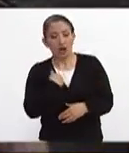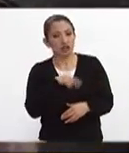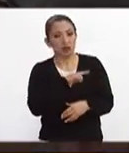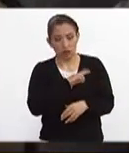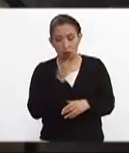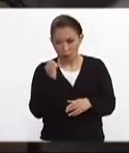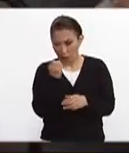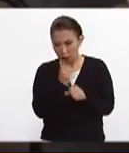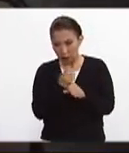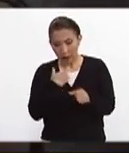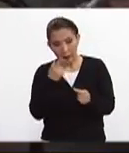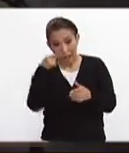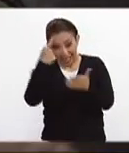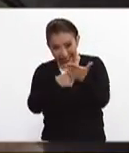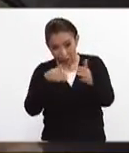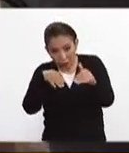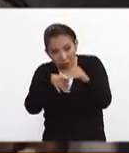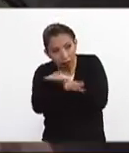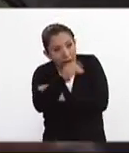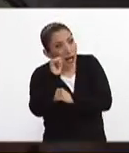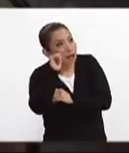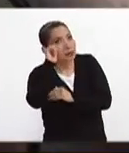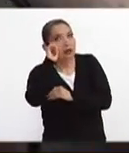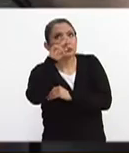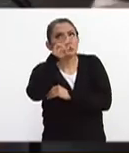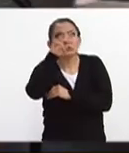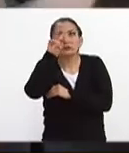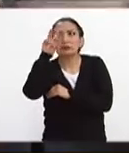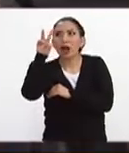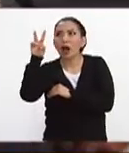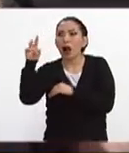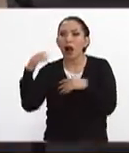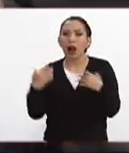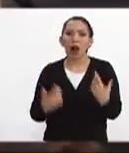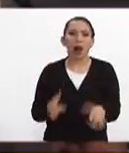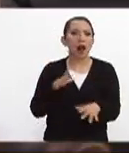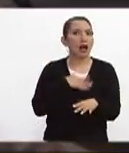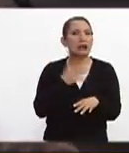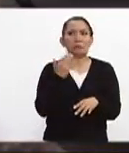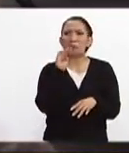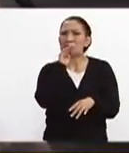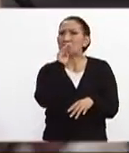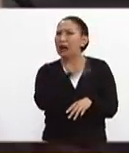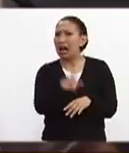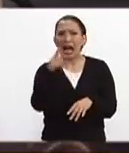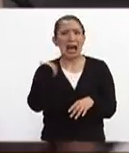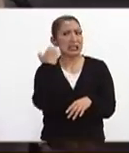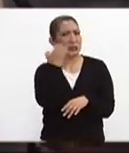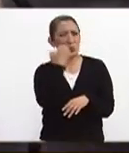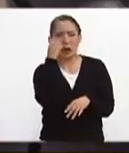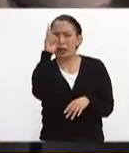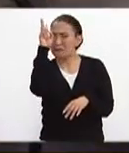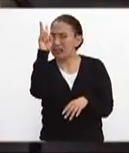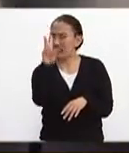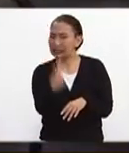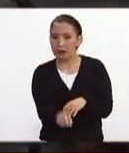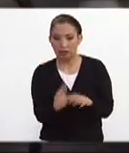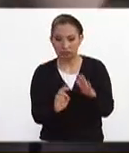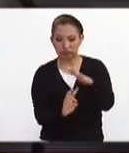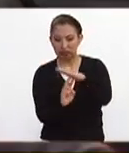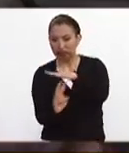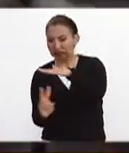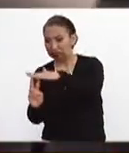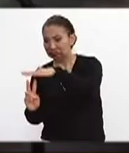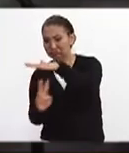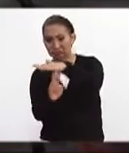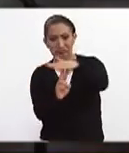que tuvimos la oportunidad de estar allá adentro ayer vimos que se encuentra en muy malas condiciones el colegio realmente está sostenido